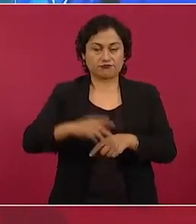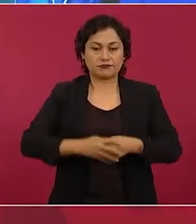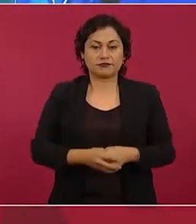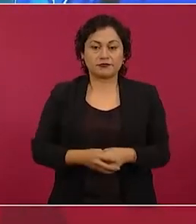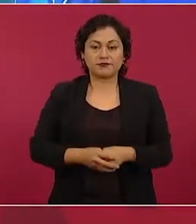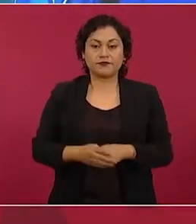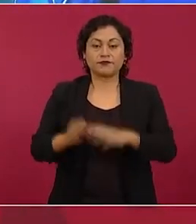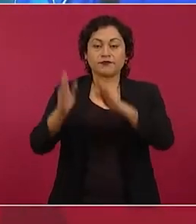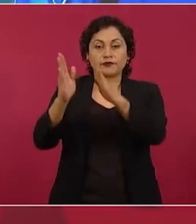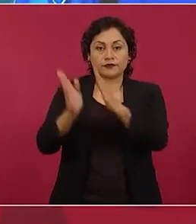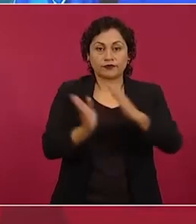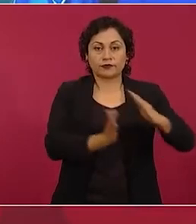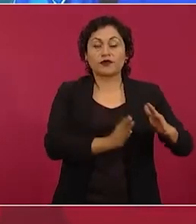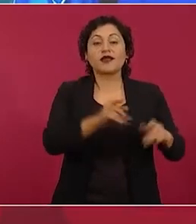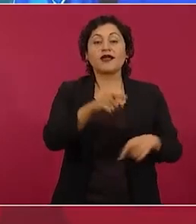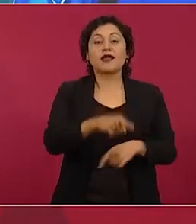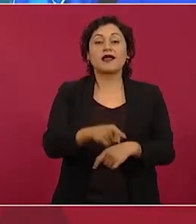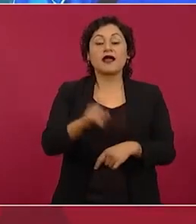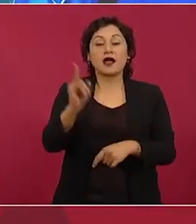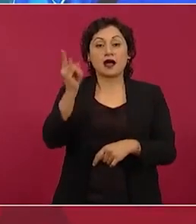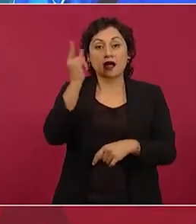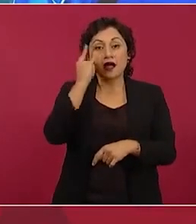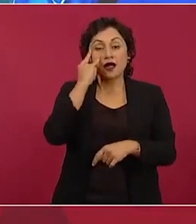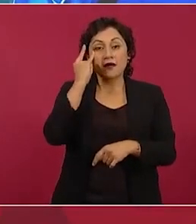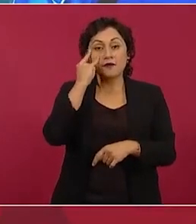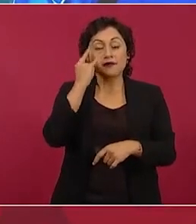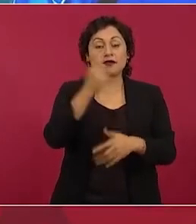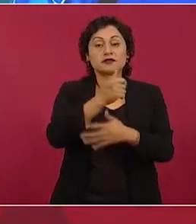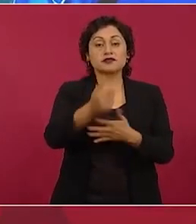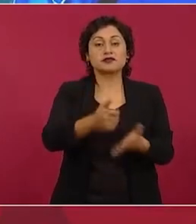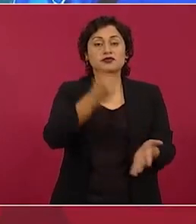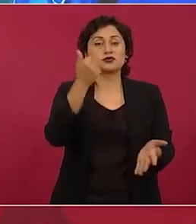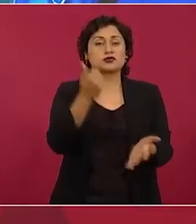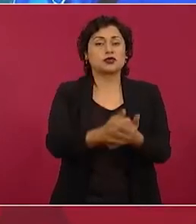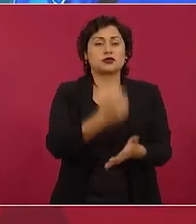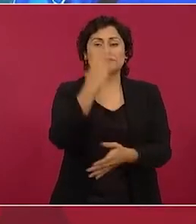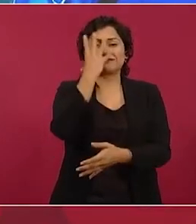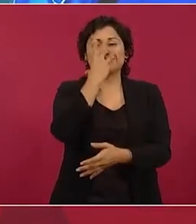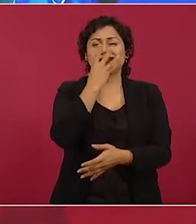Campeche, que es una de las ciudades más bellas de México,